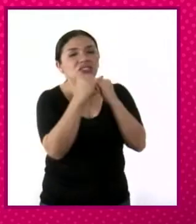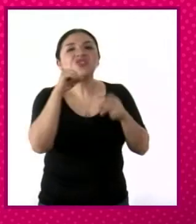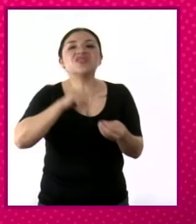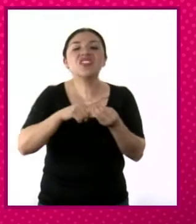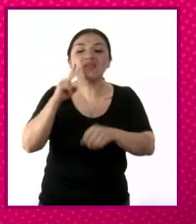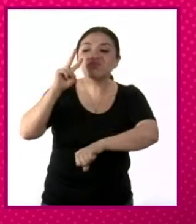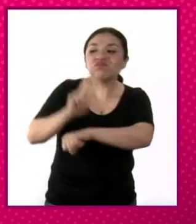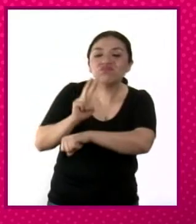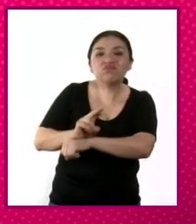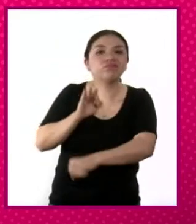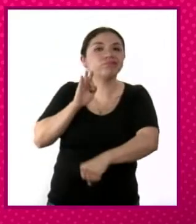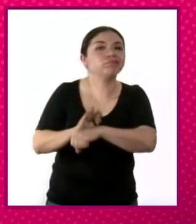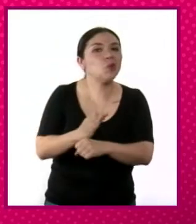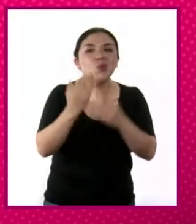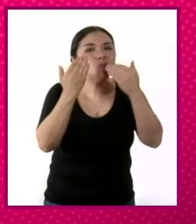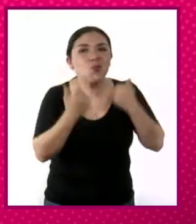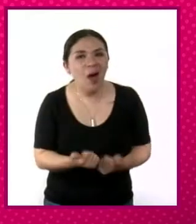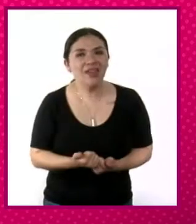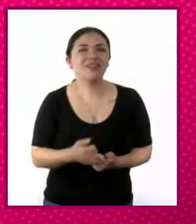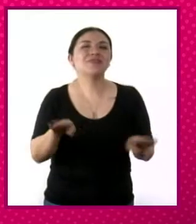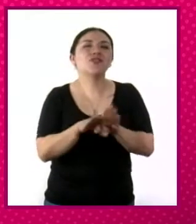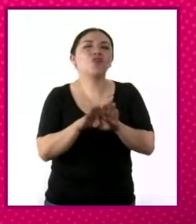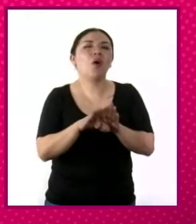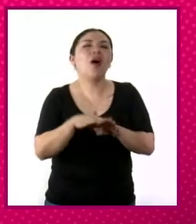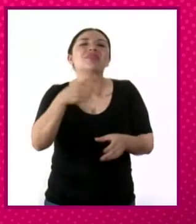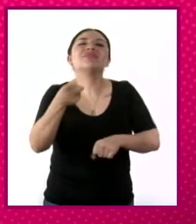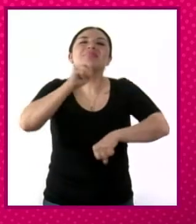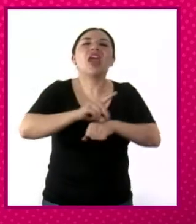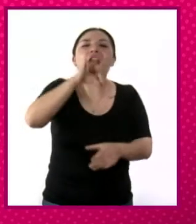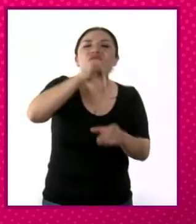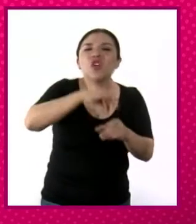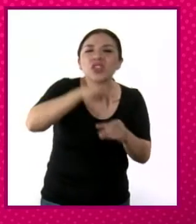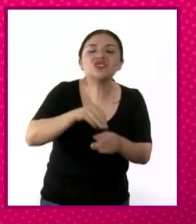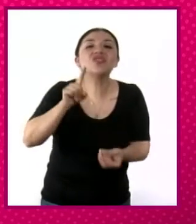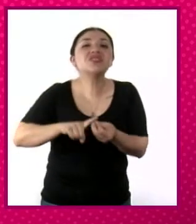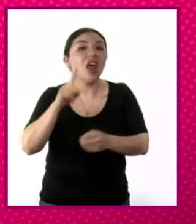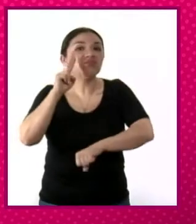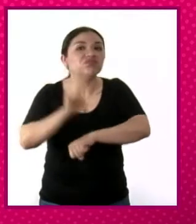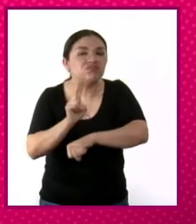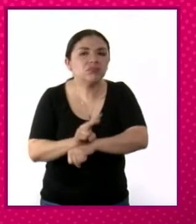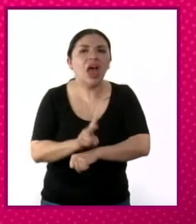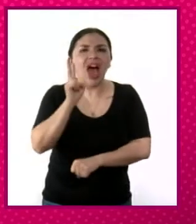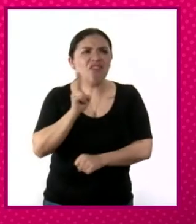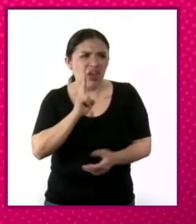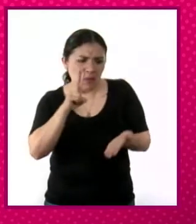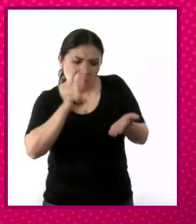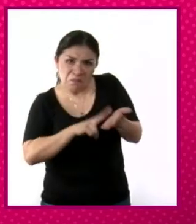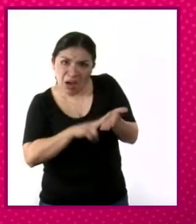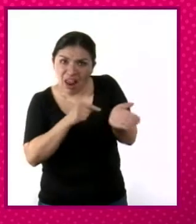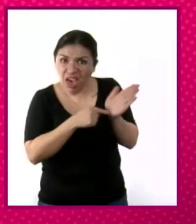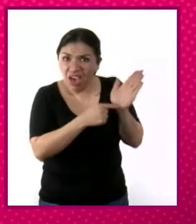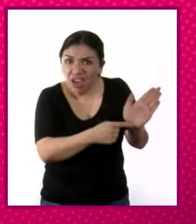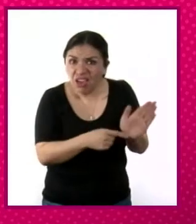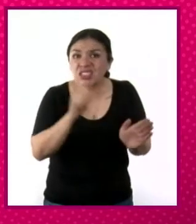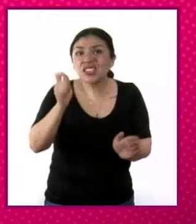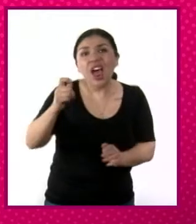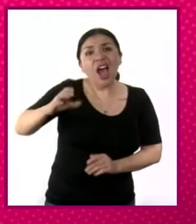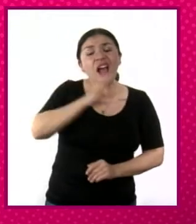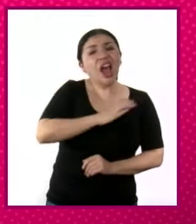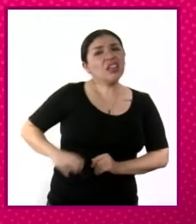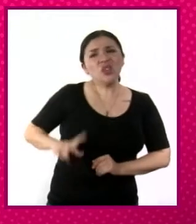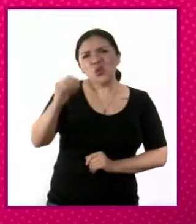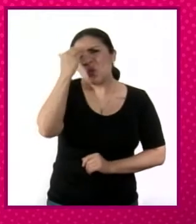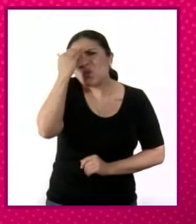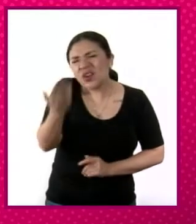avalaran estos, pues por ejemplo, las contiendas electorales, se cuestionaba la valía política de los candidatos, entonces